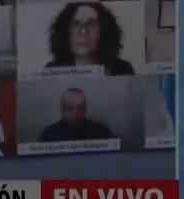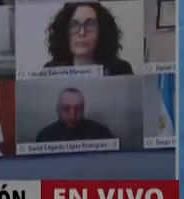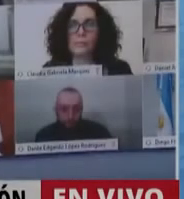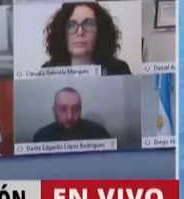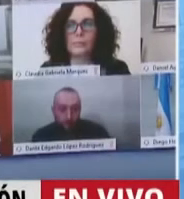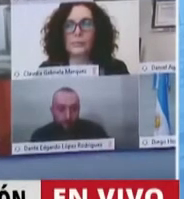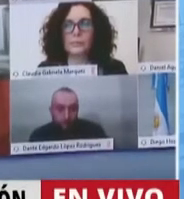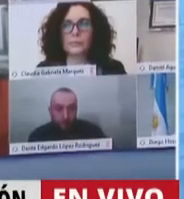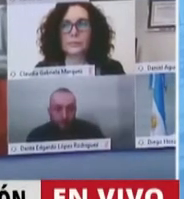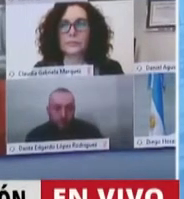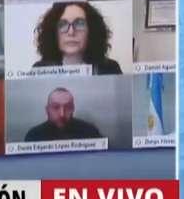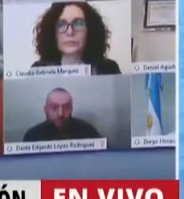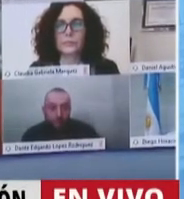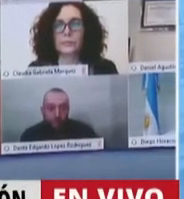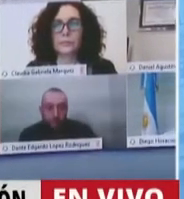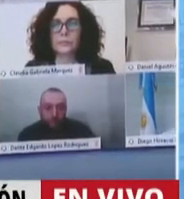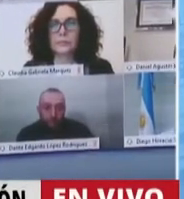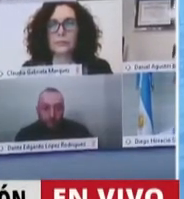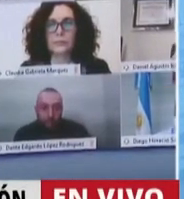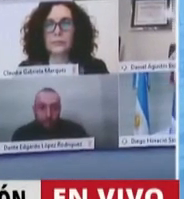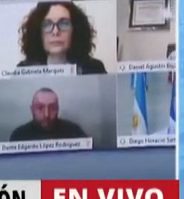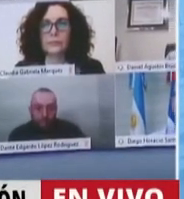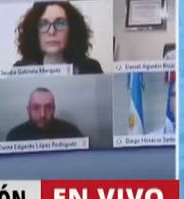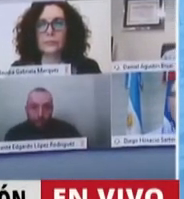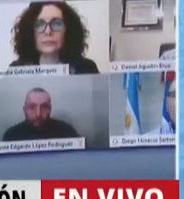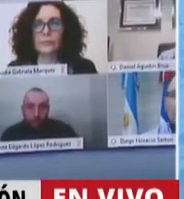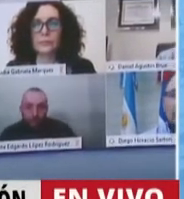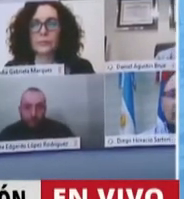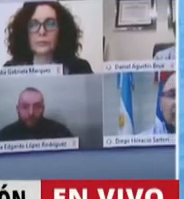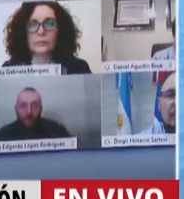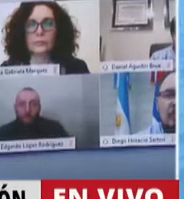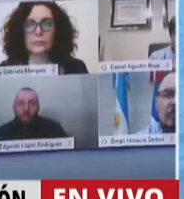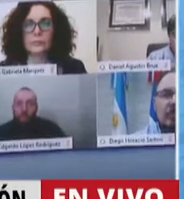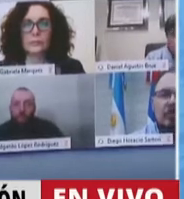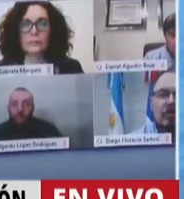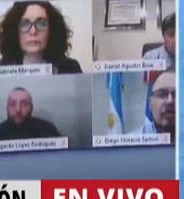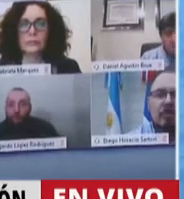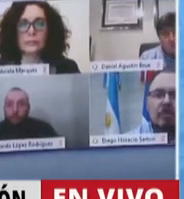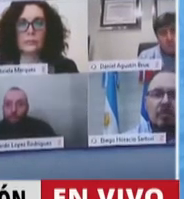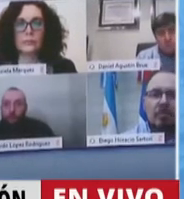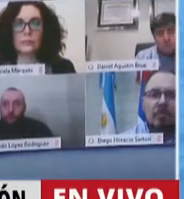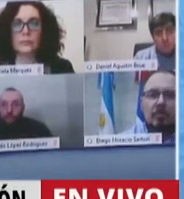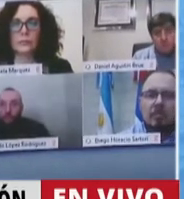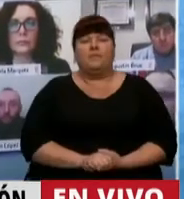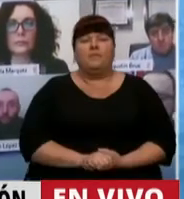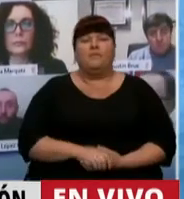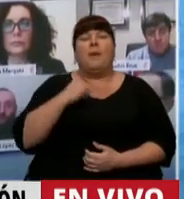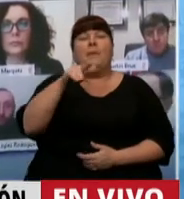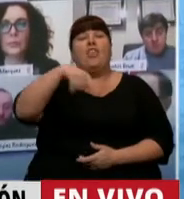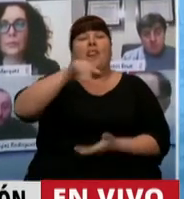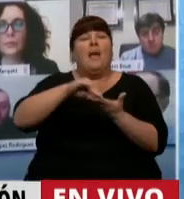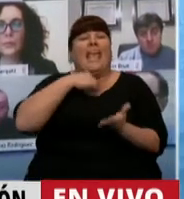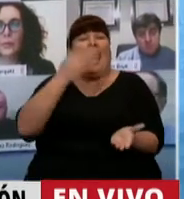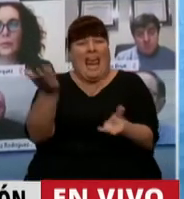Tiene la palabra el diputado Pablo Shedlin. Quiero recordarle a los diputados anotados que aquel que tenga la voluntad de insertar será